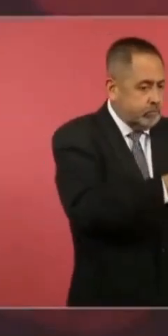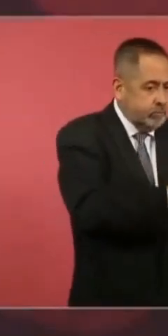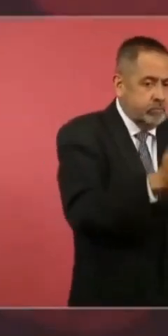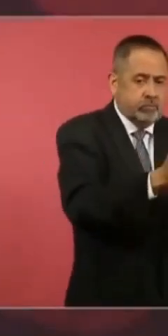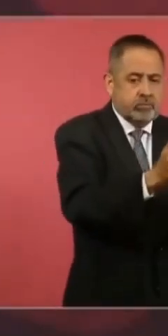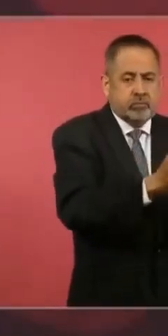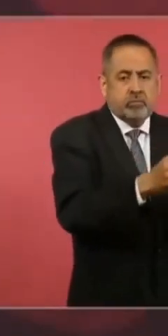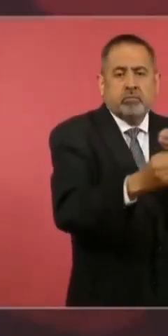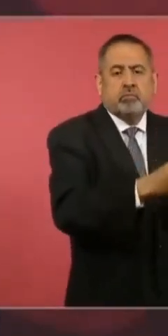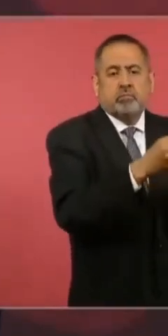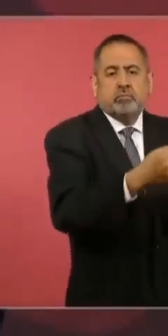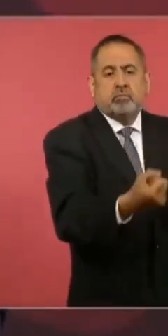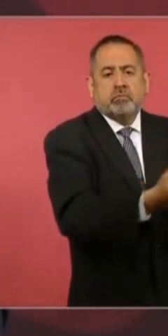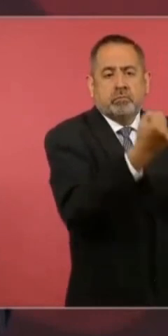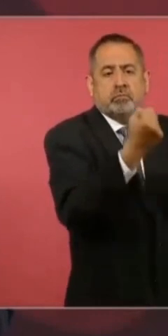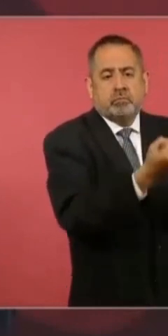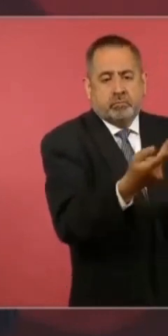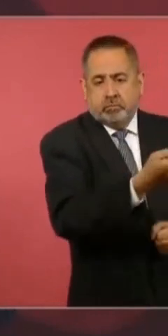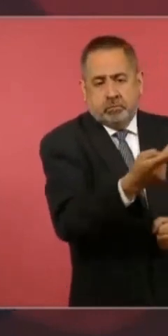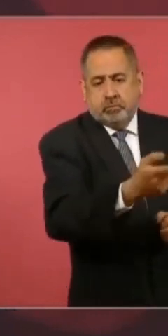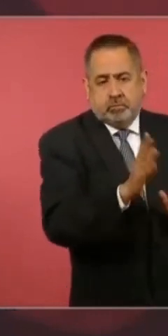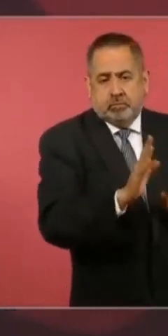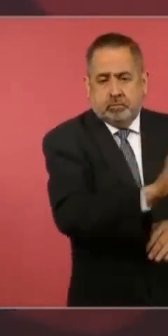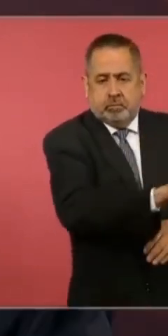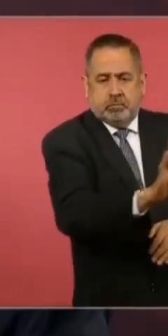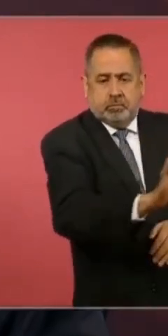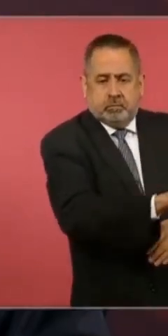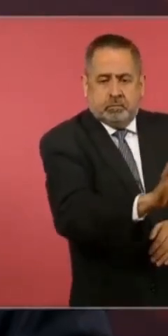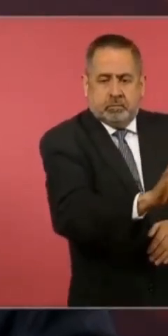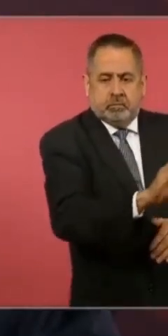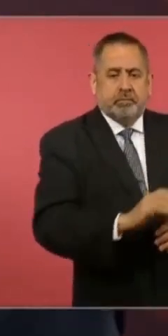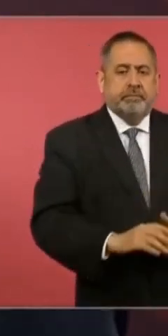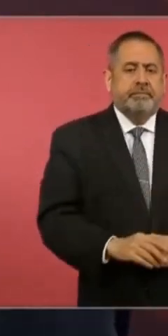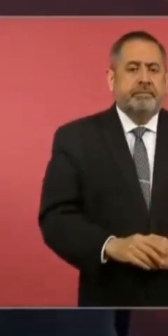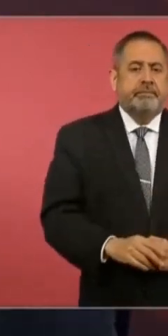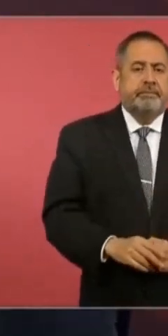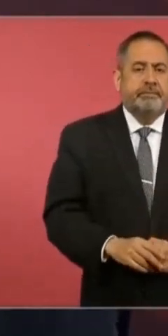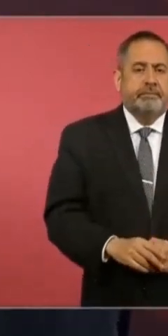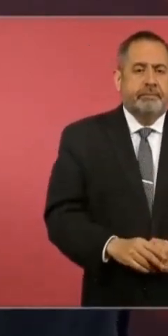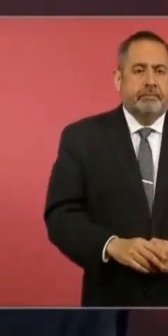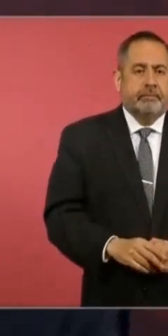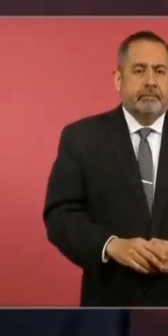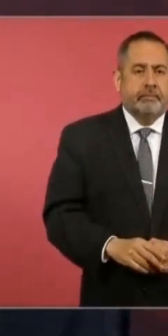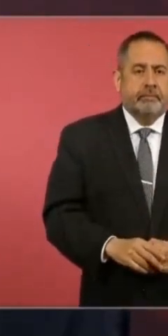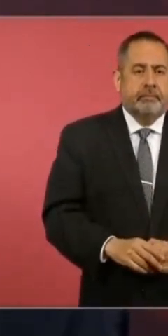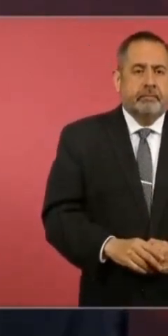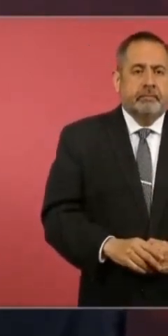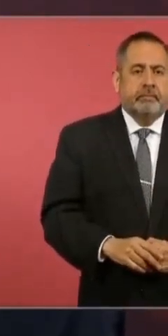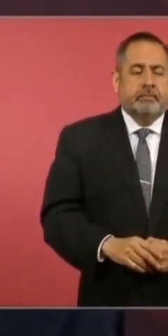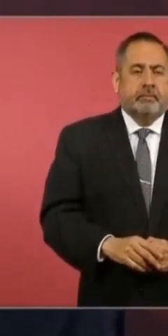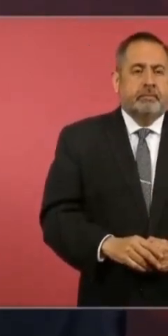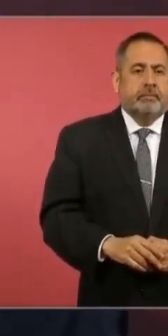y que